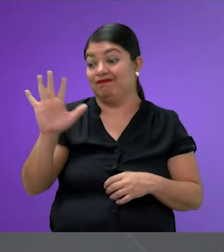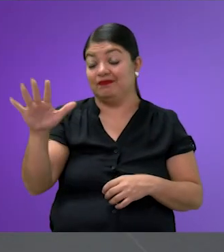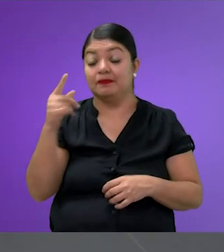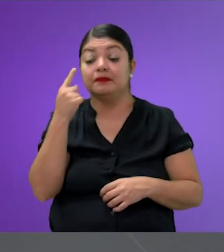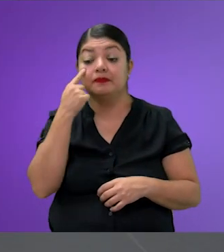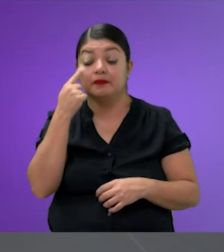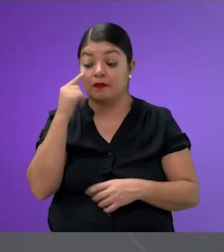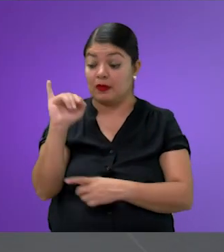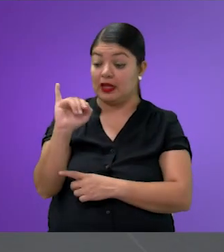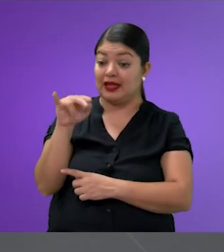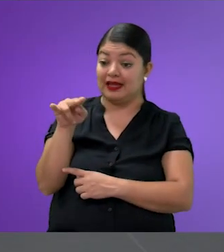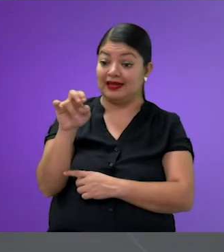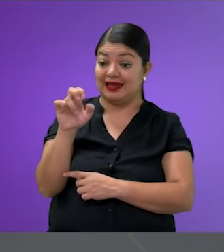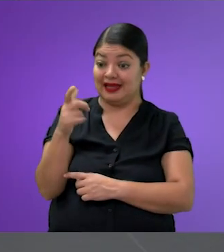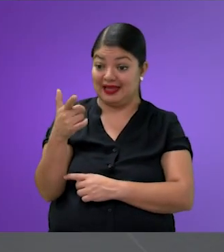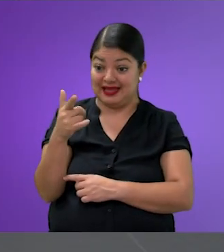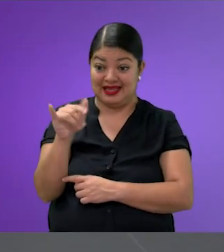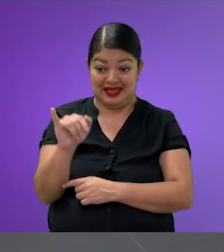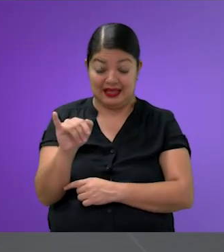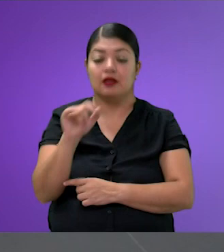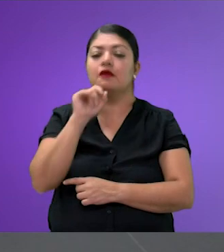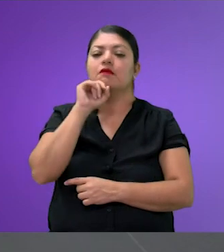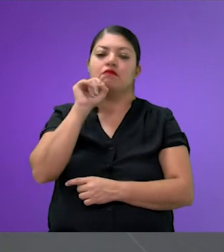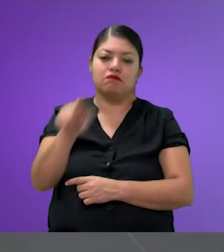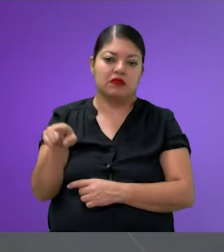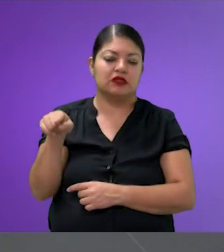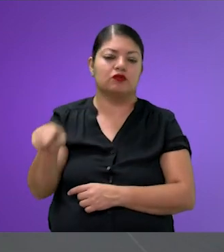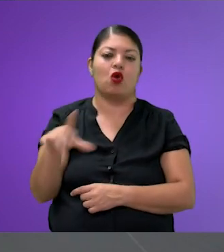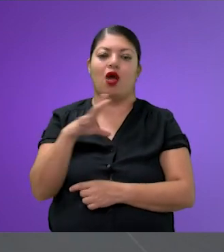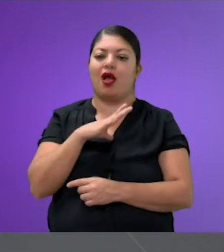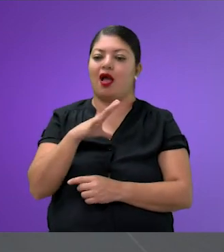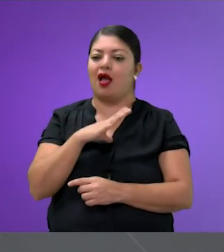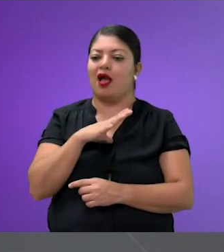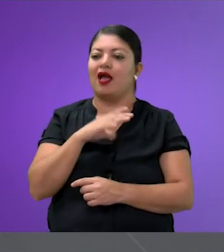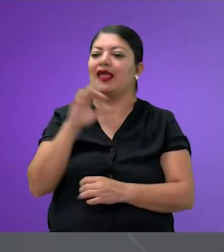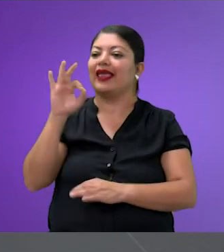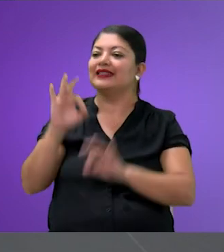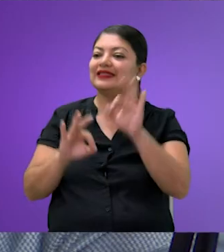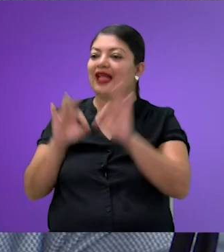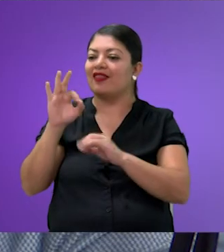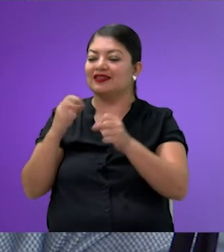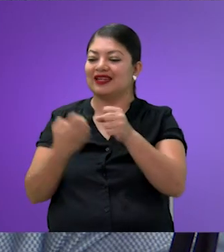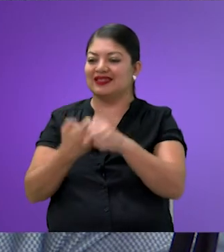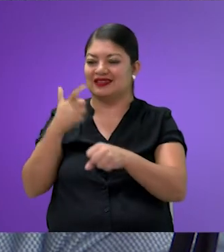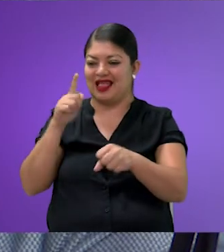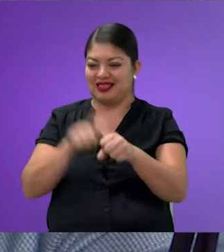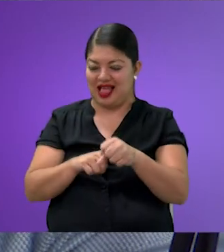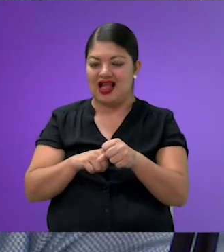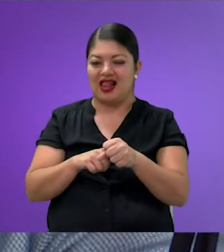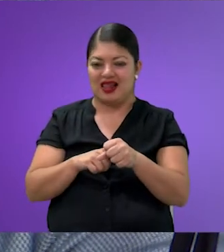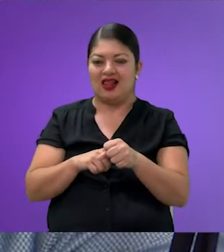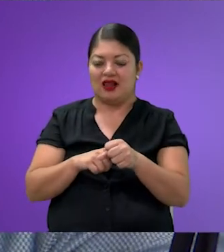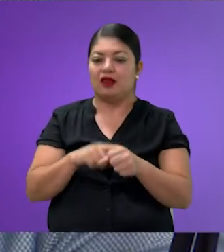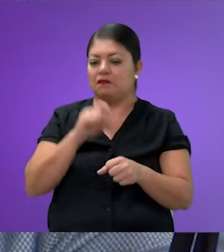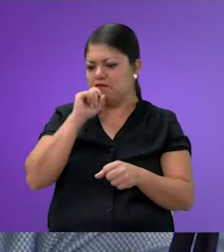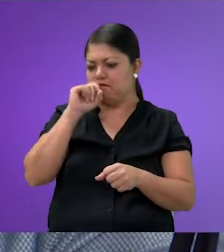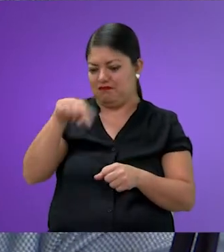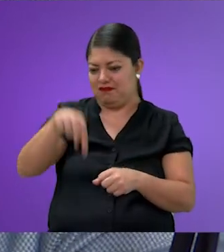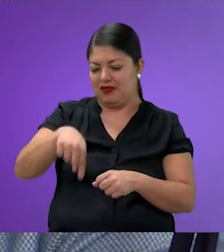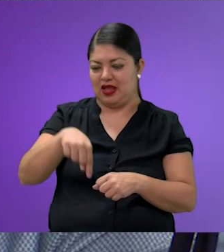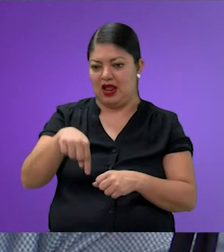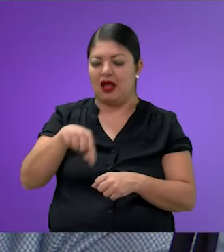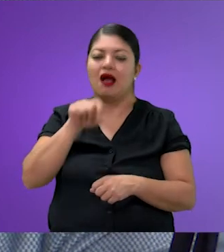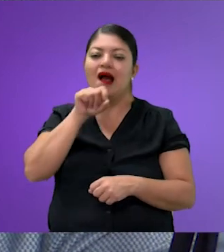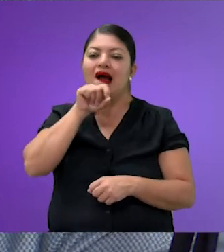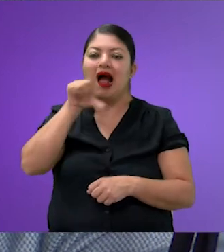el Inegi y, obviamente, eso también se refleja en el sistema de estadística estatal. Porque cuenta que en el caso de Jalisco también